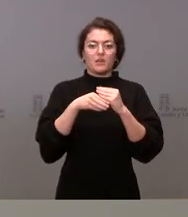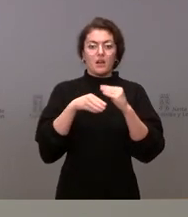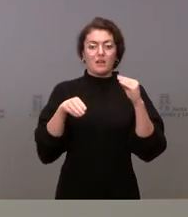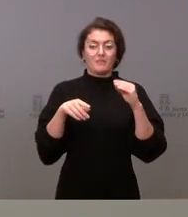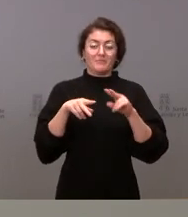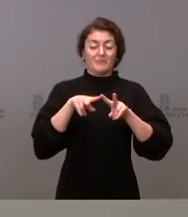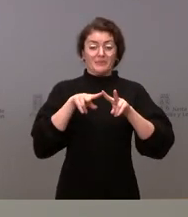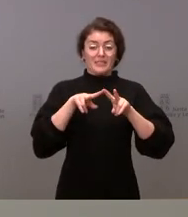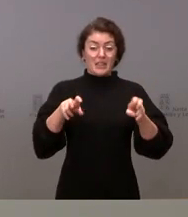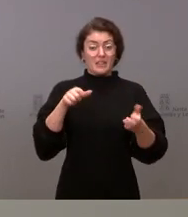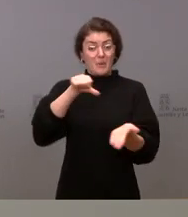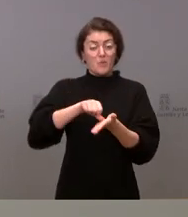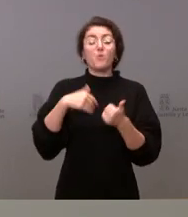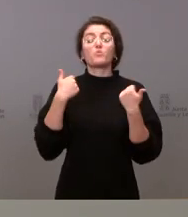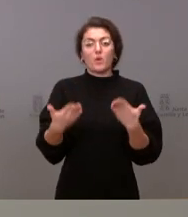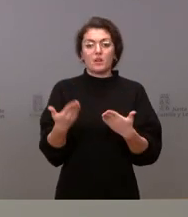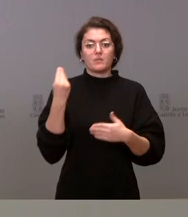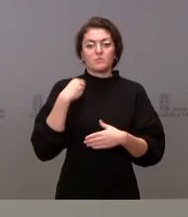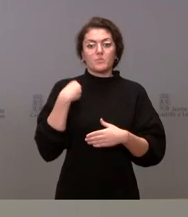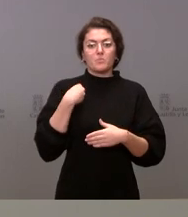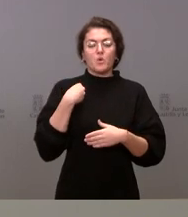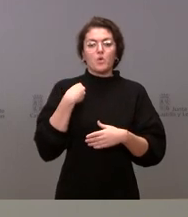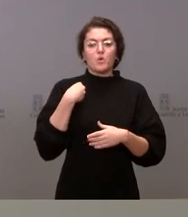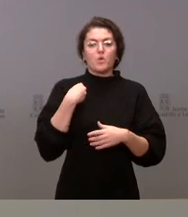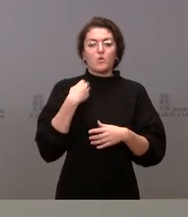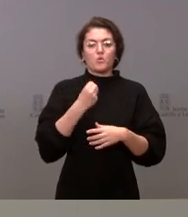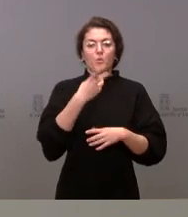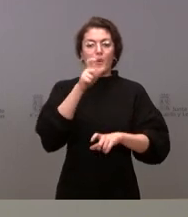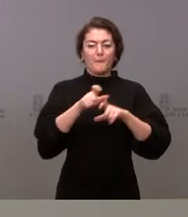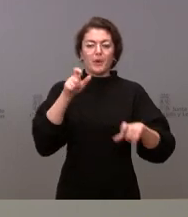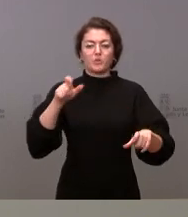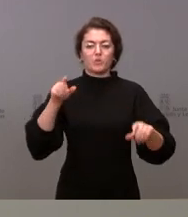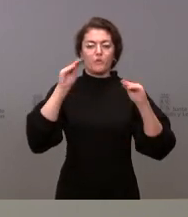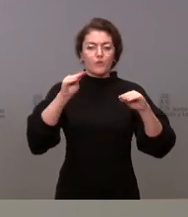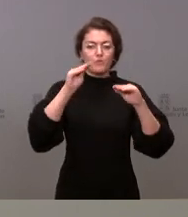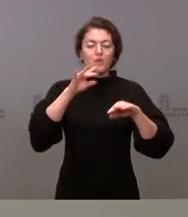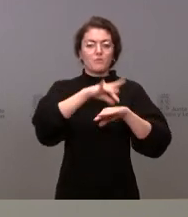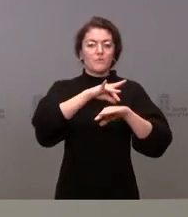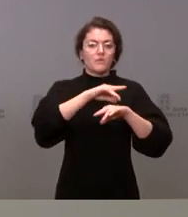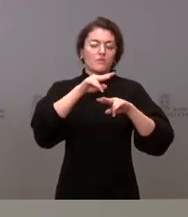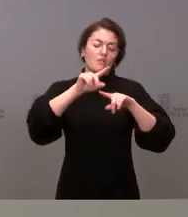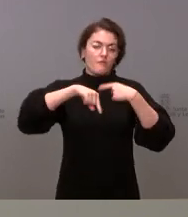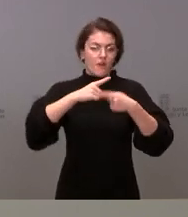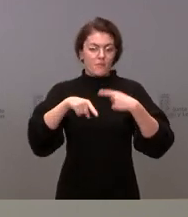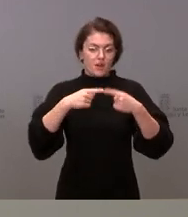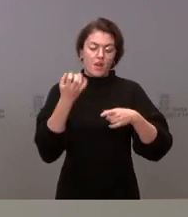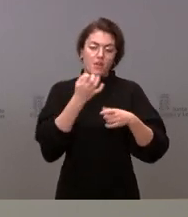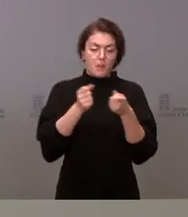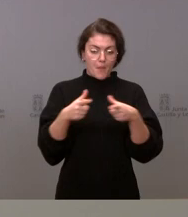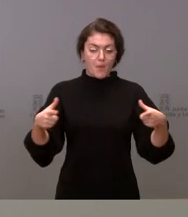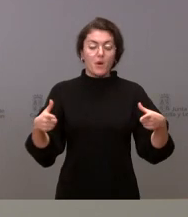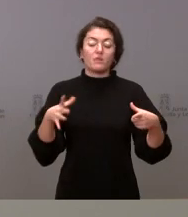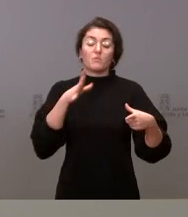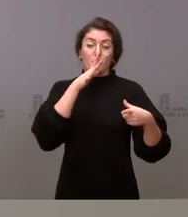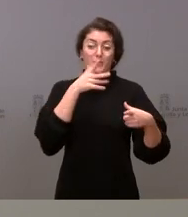incrementar el número de personas formadas en medicina de familia eso es fundamental que lo consigamos y para eso necesitamos el